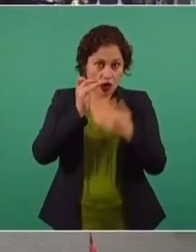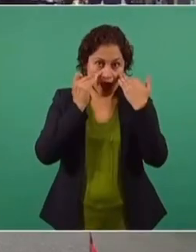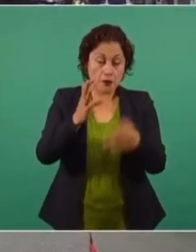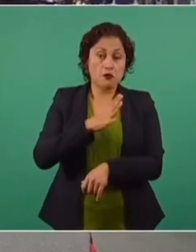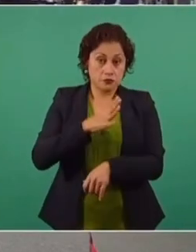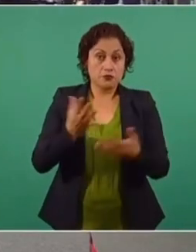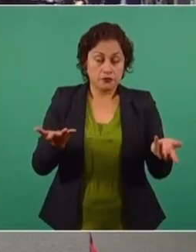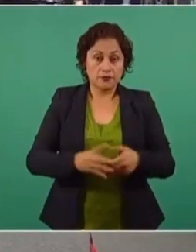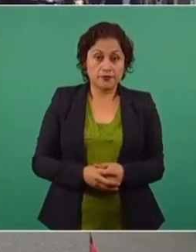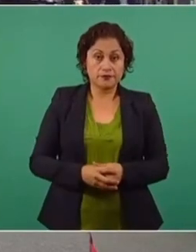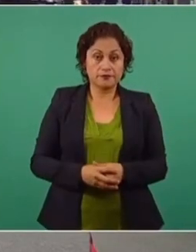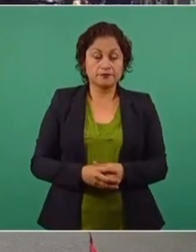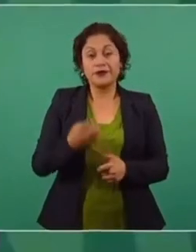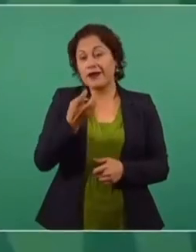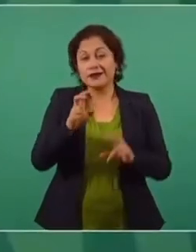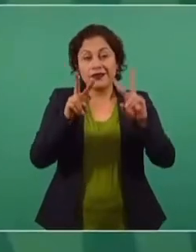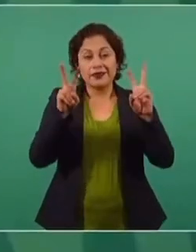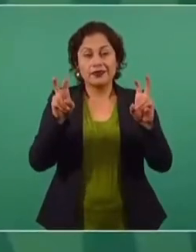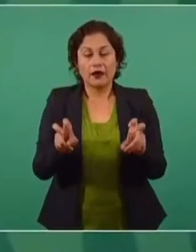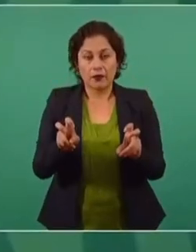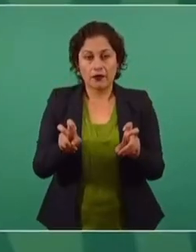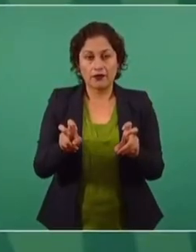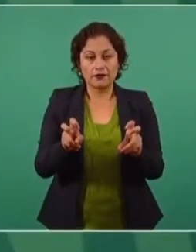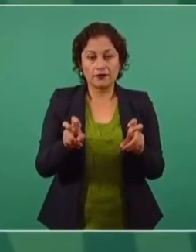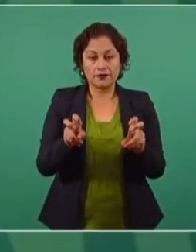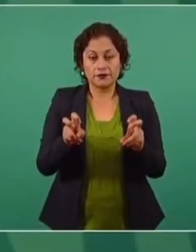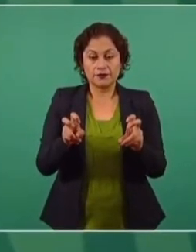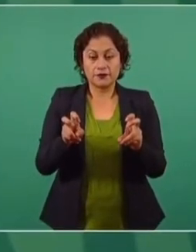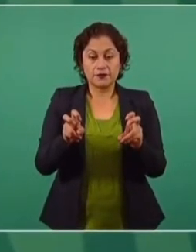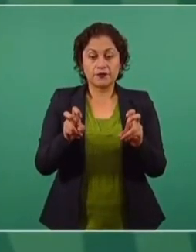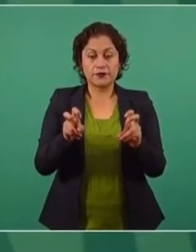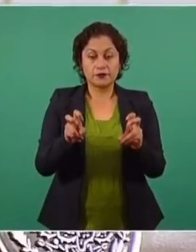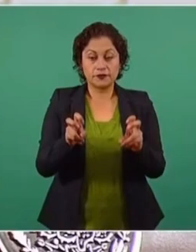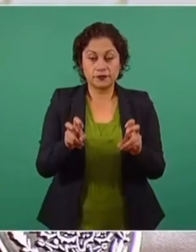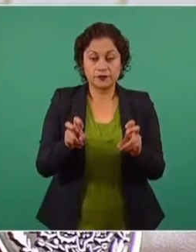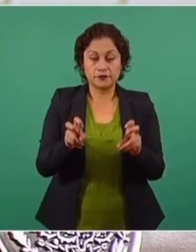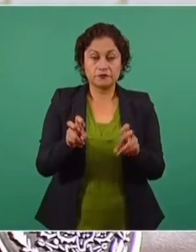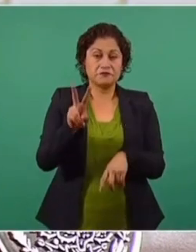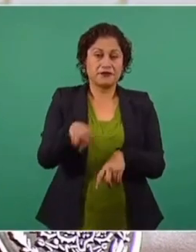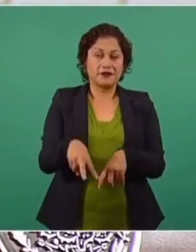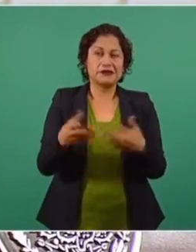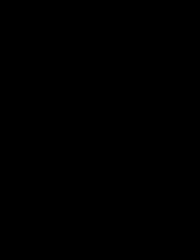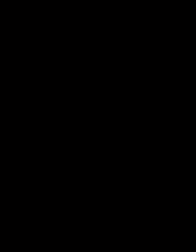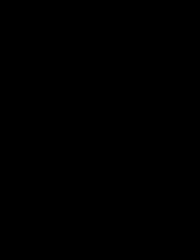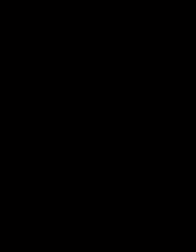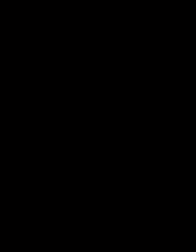Es un asunto hasta corriente.